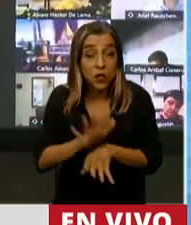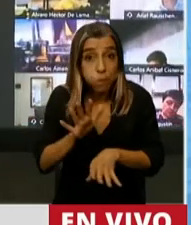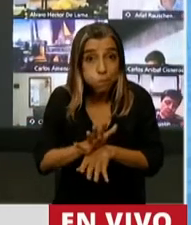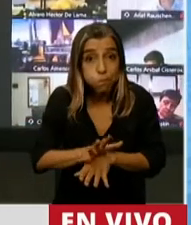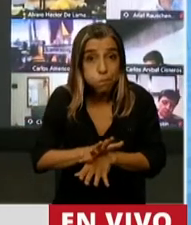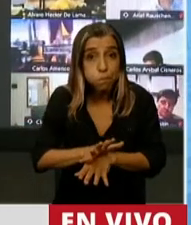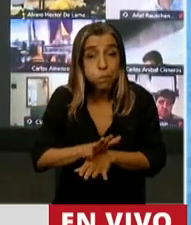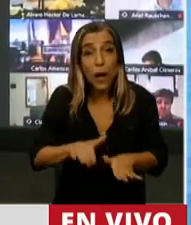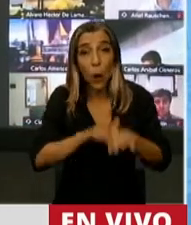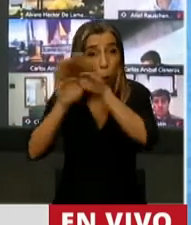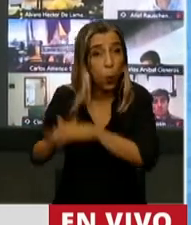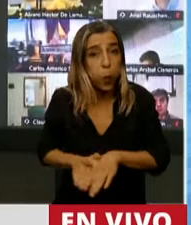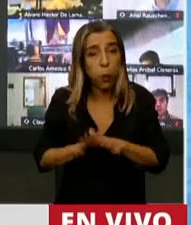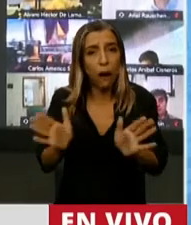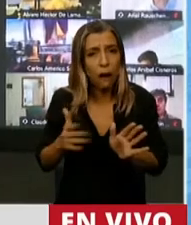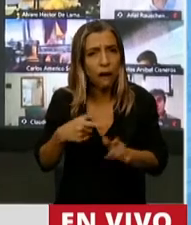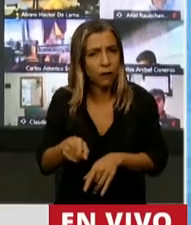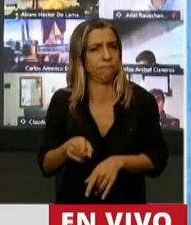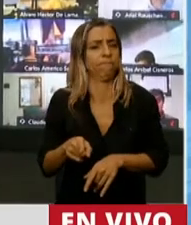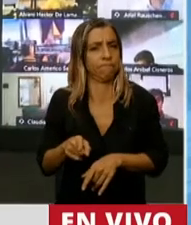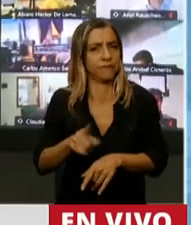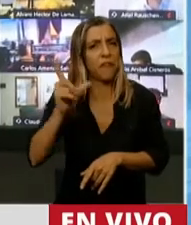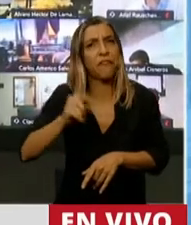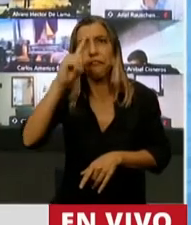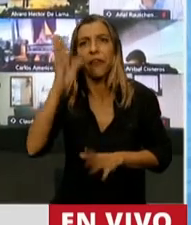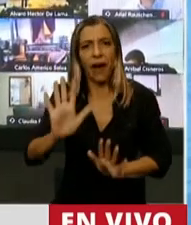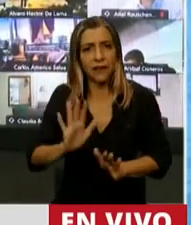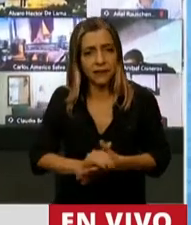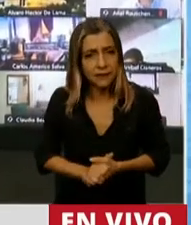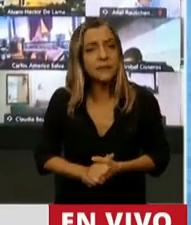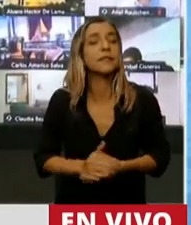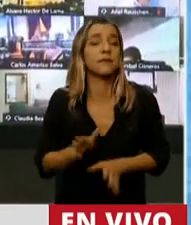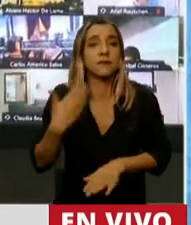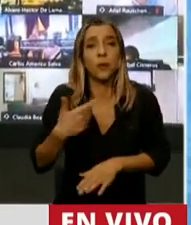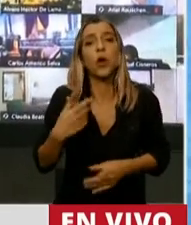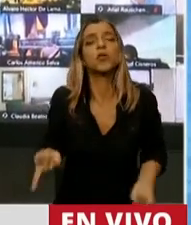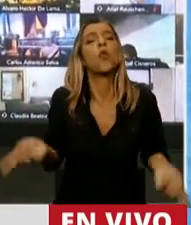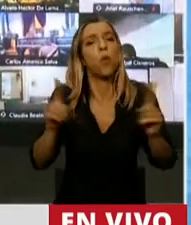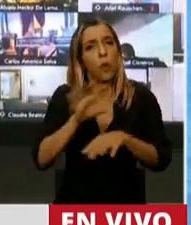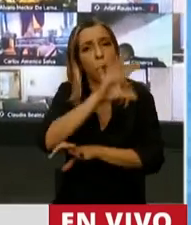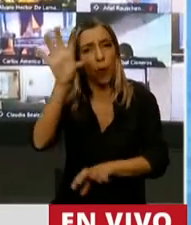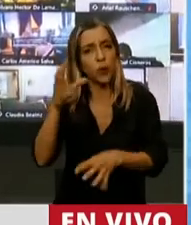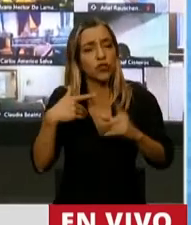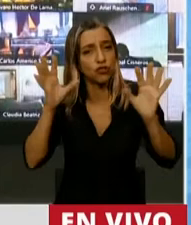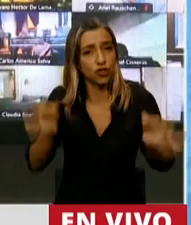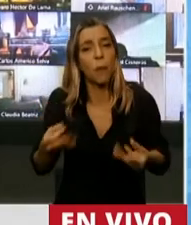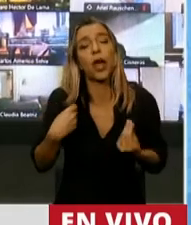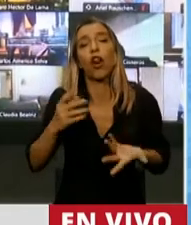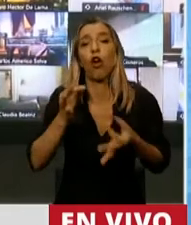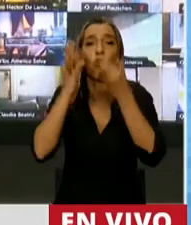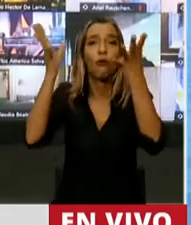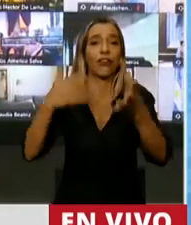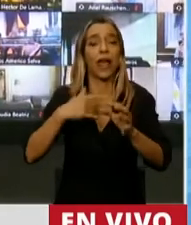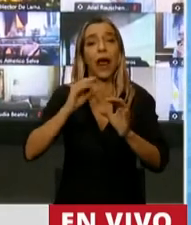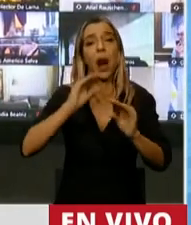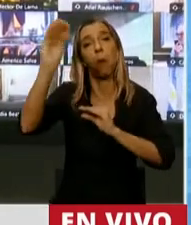estamos con una matemática diferente. Va a haber muy… después vuelve a las provincias, pero vuelve en forma discrecional. Vuelve en forma discrecional y